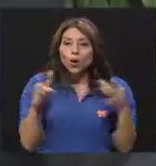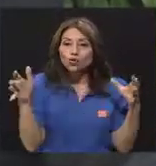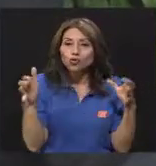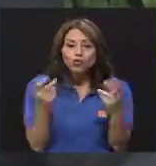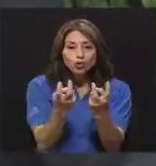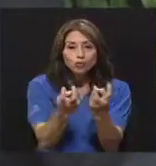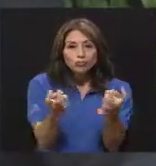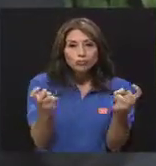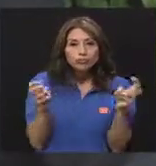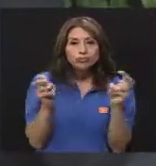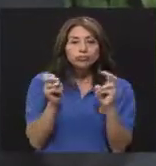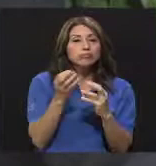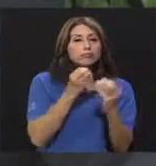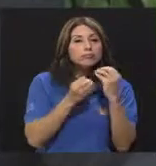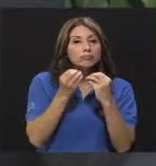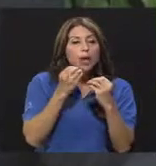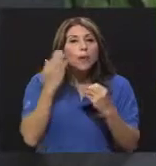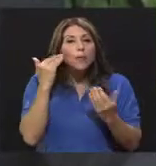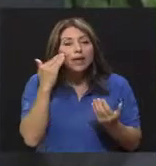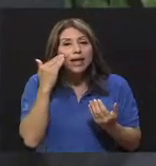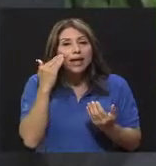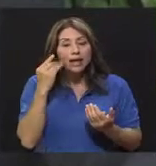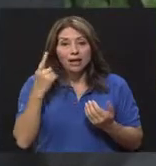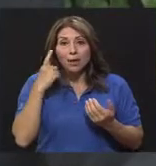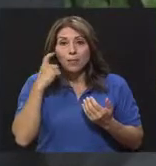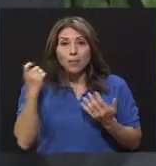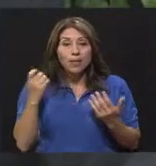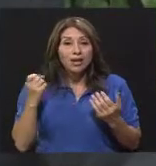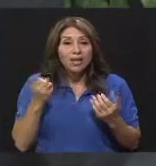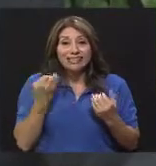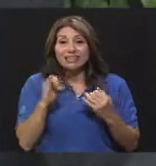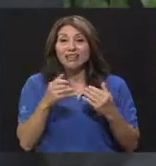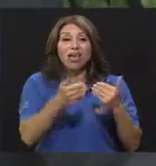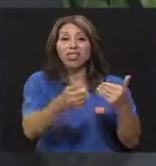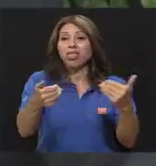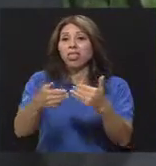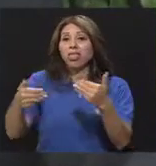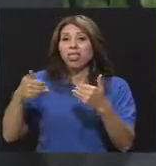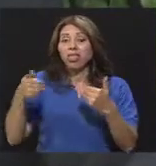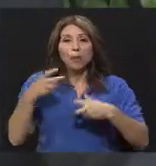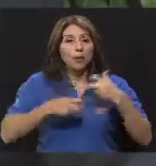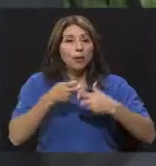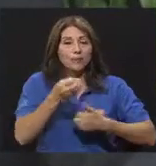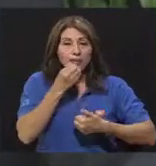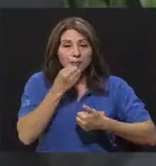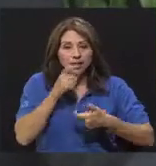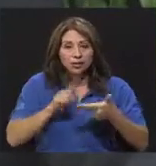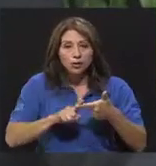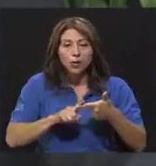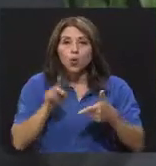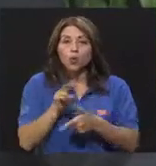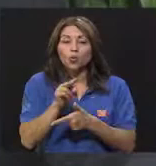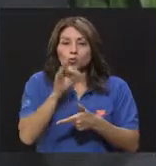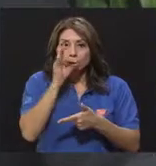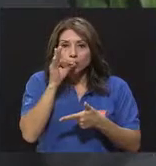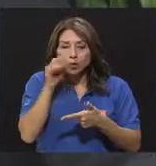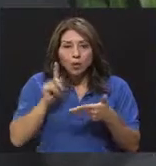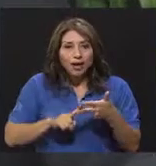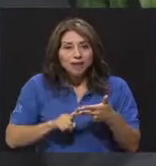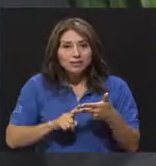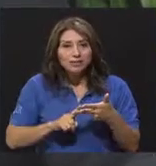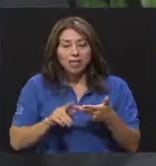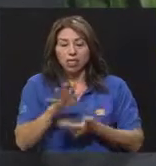qué? Para el inicio de actividad sexual temprana, para trastornos de la alimentación y para consumo de drogas. O sea, algo que se ha ido